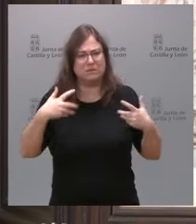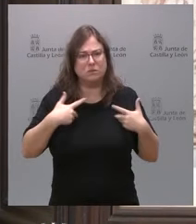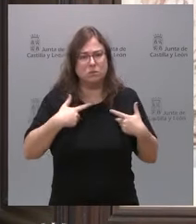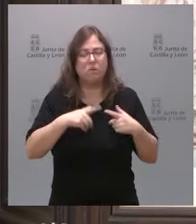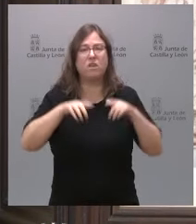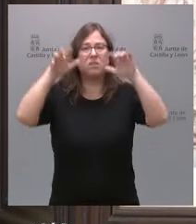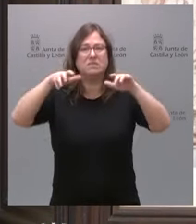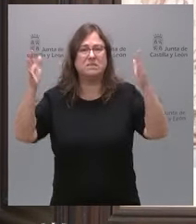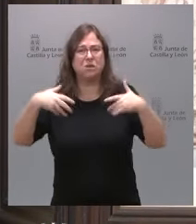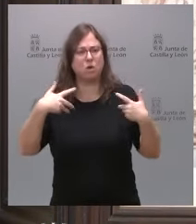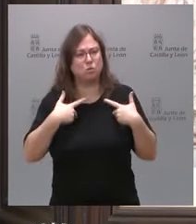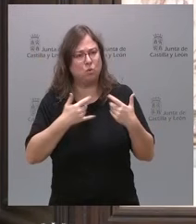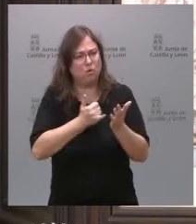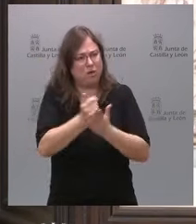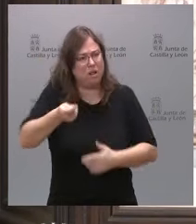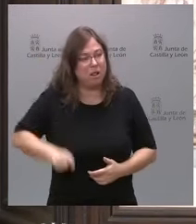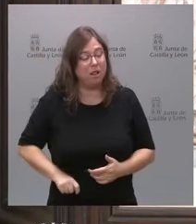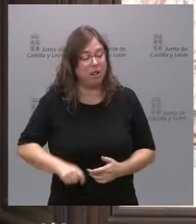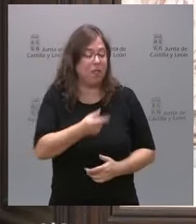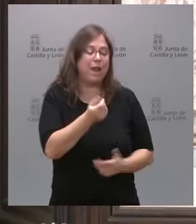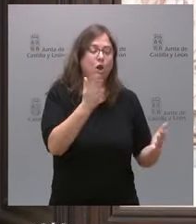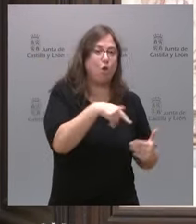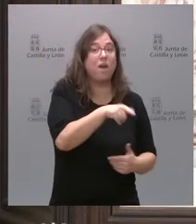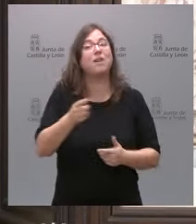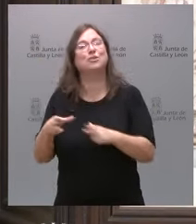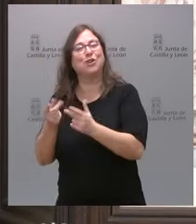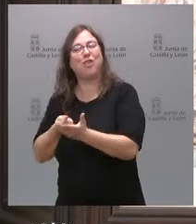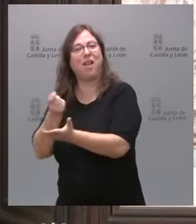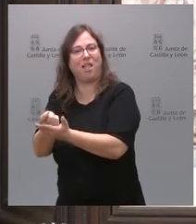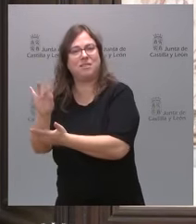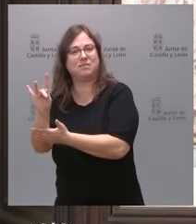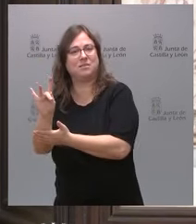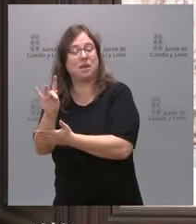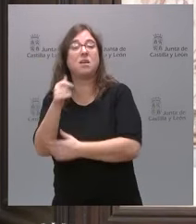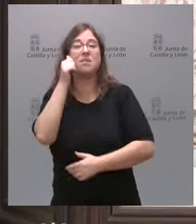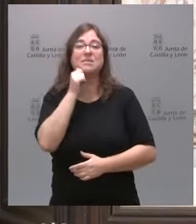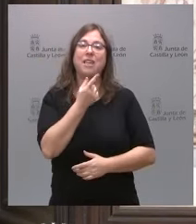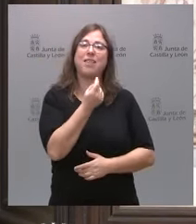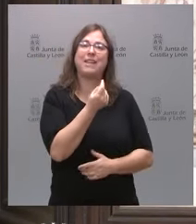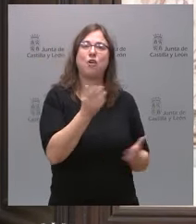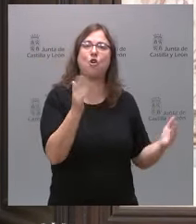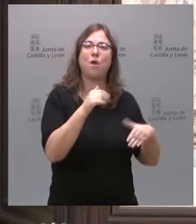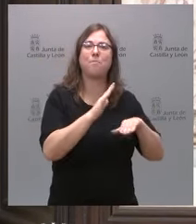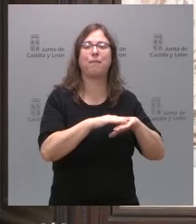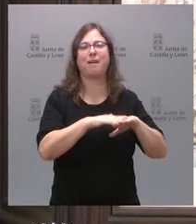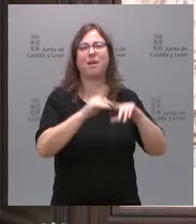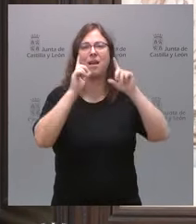sequía. Pero sí tiene dinero para sus socios. Sánchez no tiene dinero para el bono de